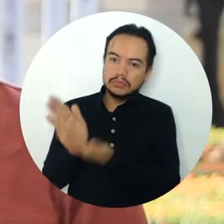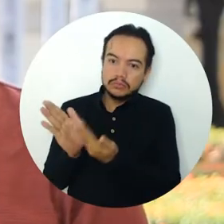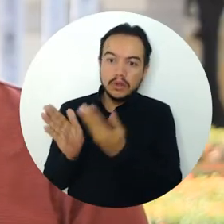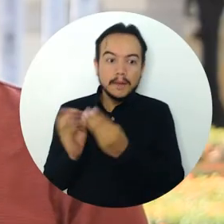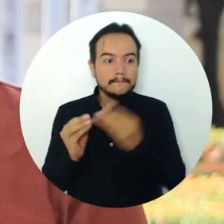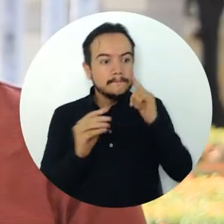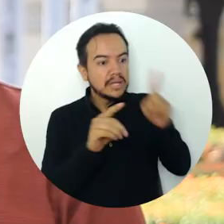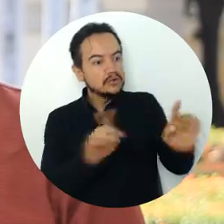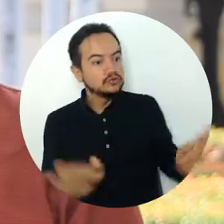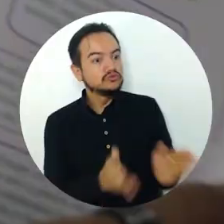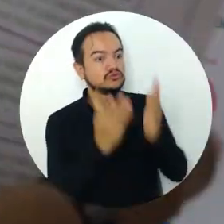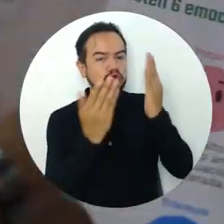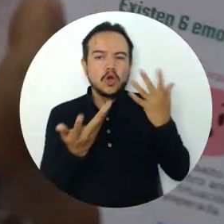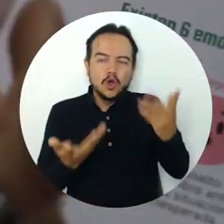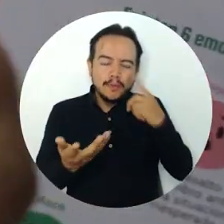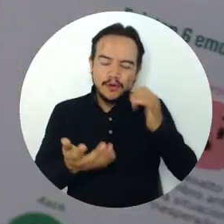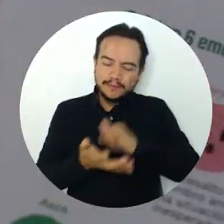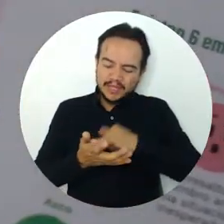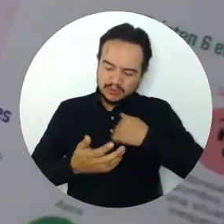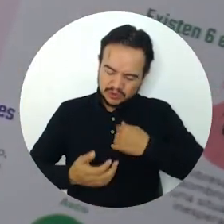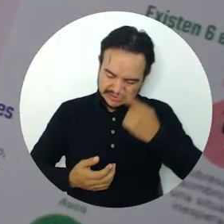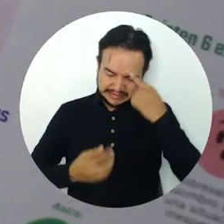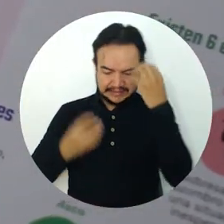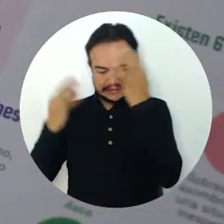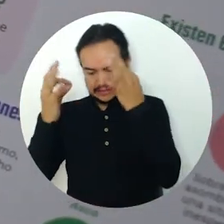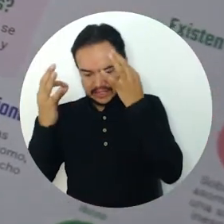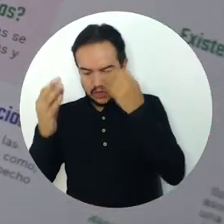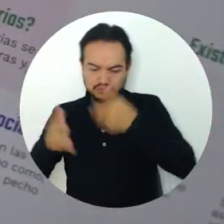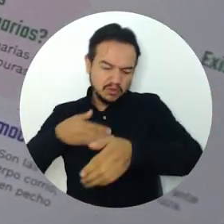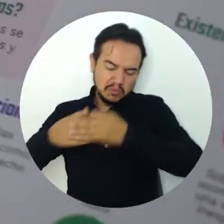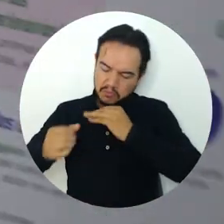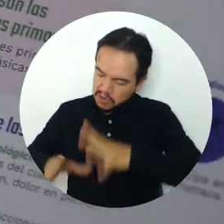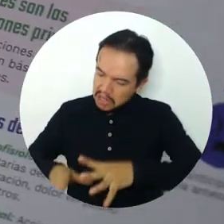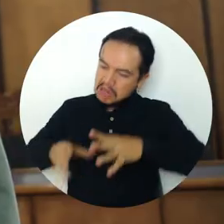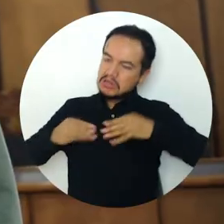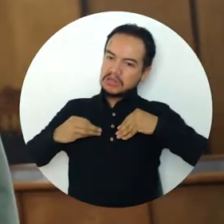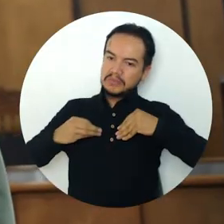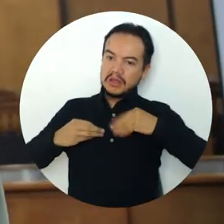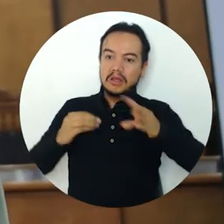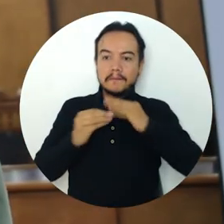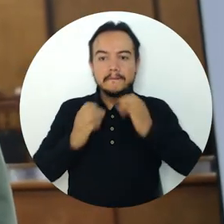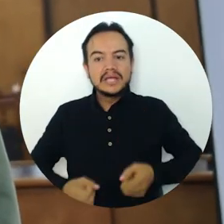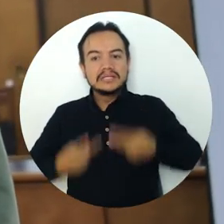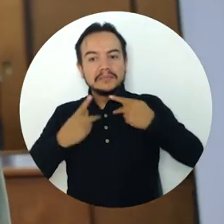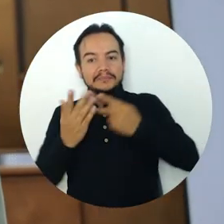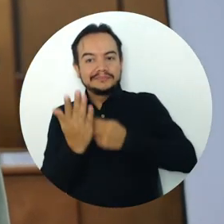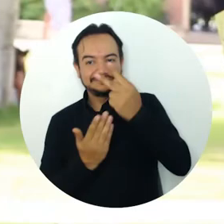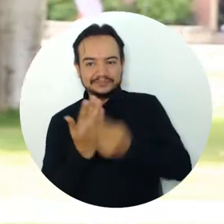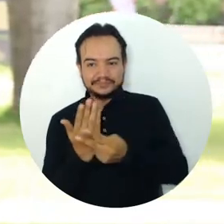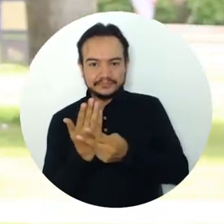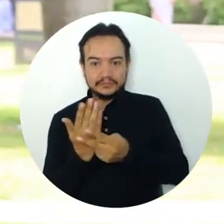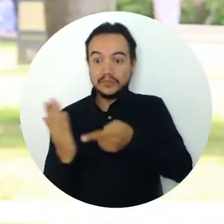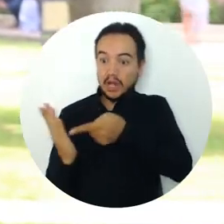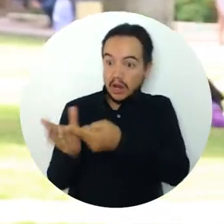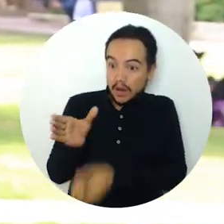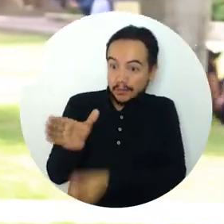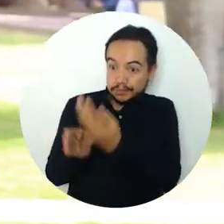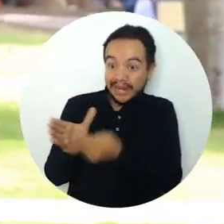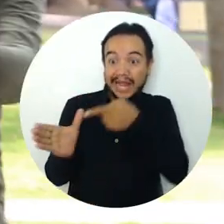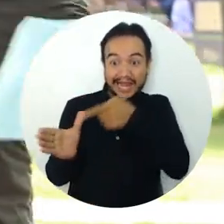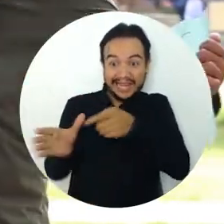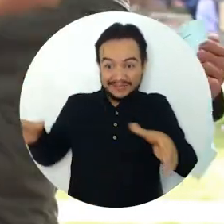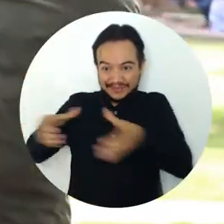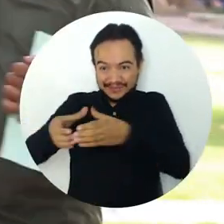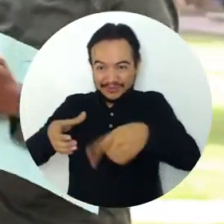de bienestar psicológico como la autoaceptación y el proyecto de vida. El proyecto de investigación del cual surgió la cartilla también